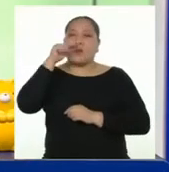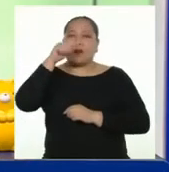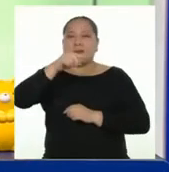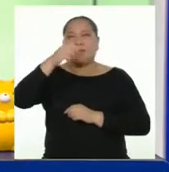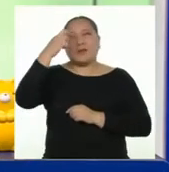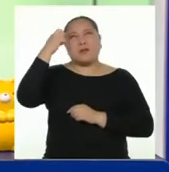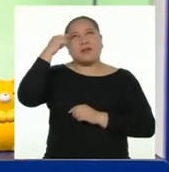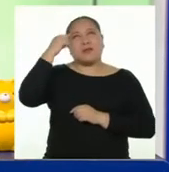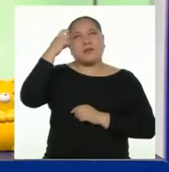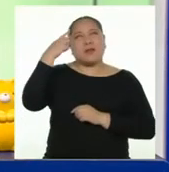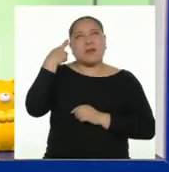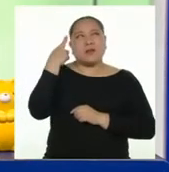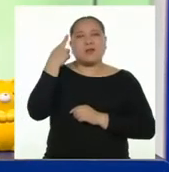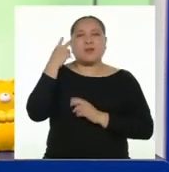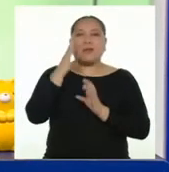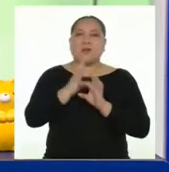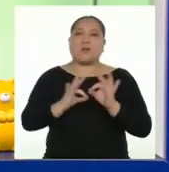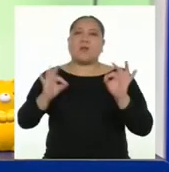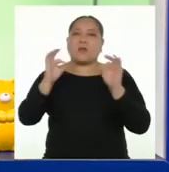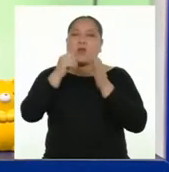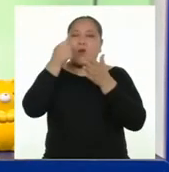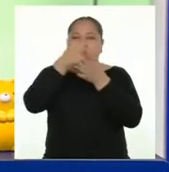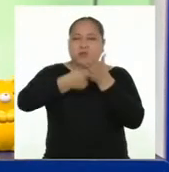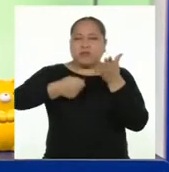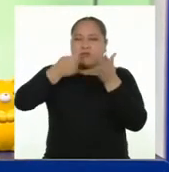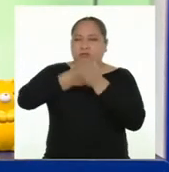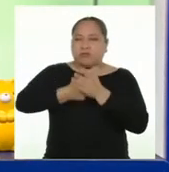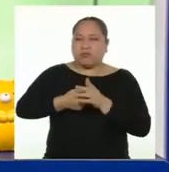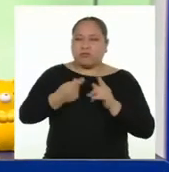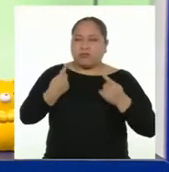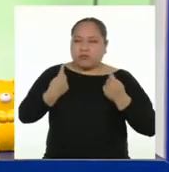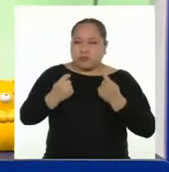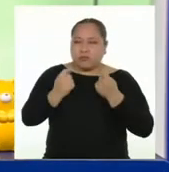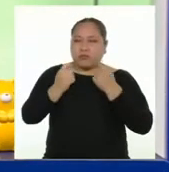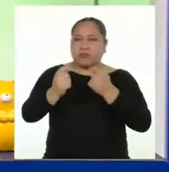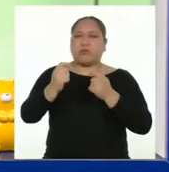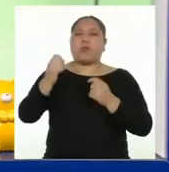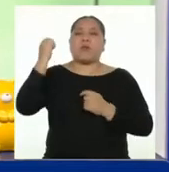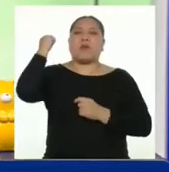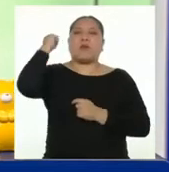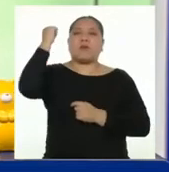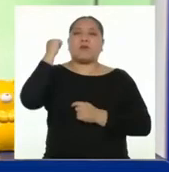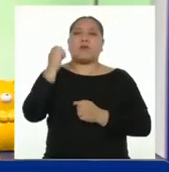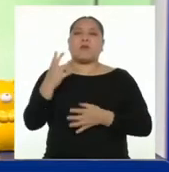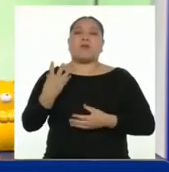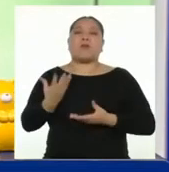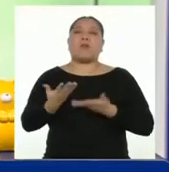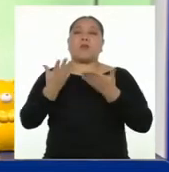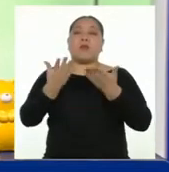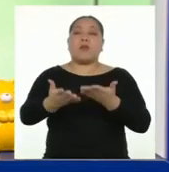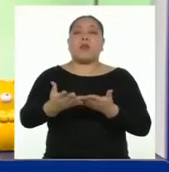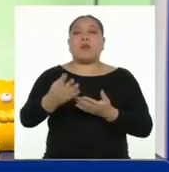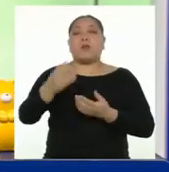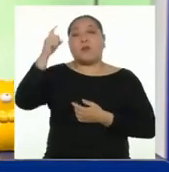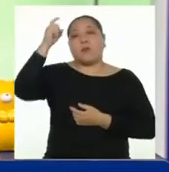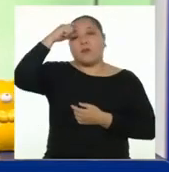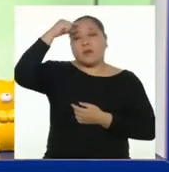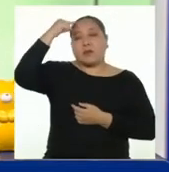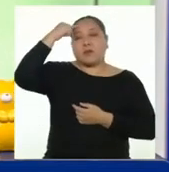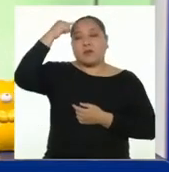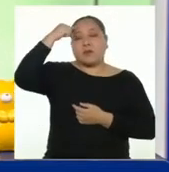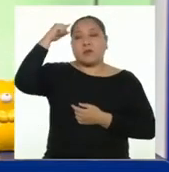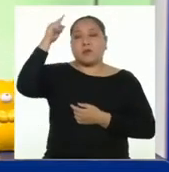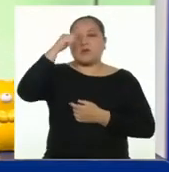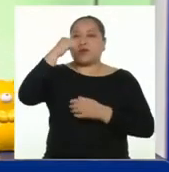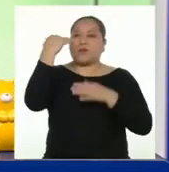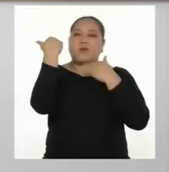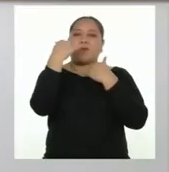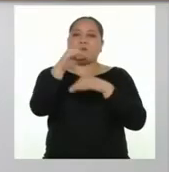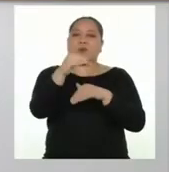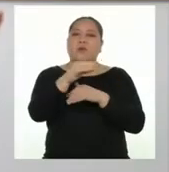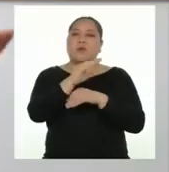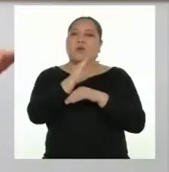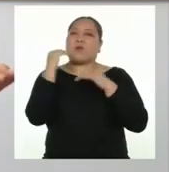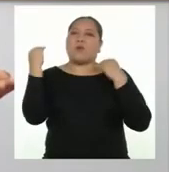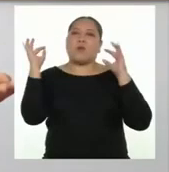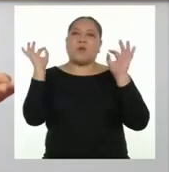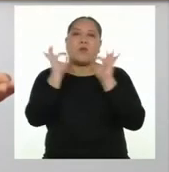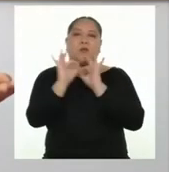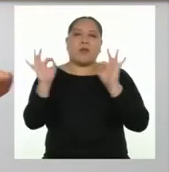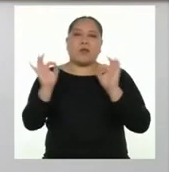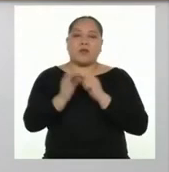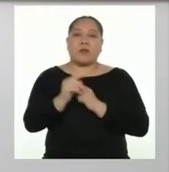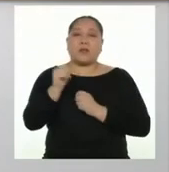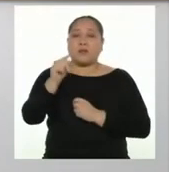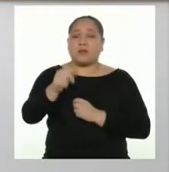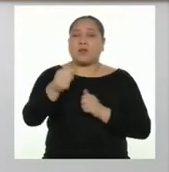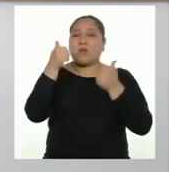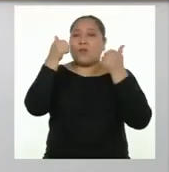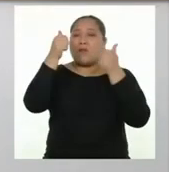ello, creo que es importante seguir luchando por nuestros derechos, hacer valer lo que pensamos y nunca dejarnos limitar por nada ni nadie. Esa